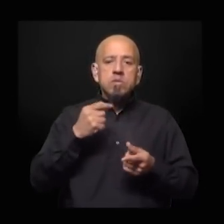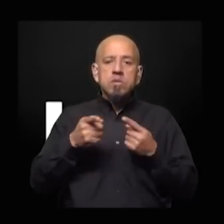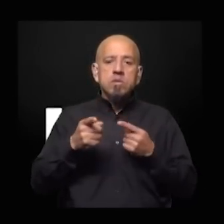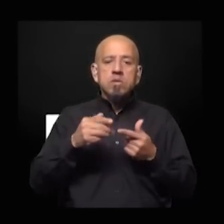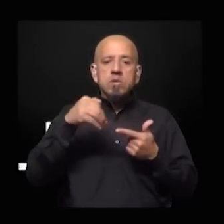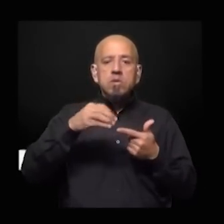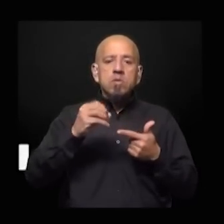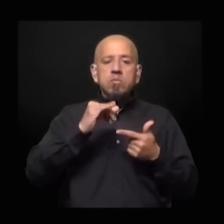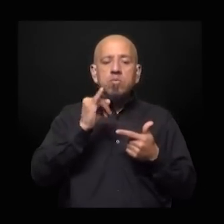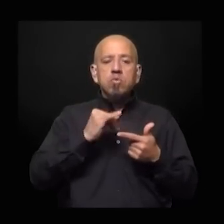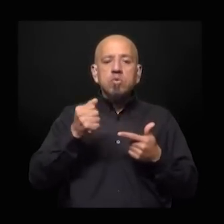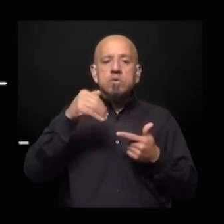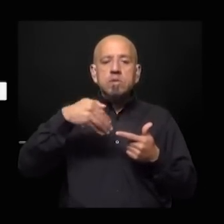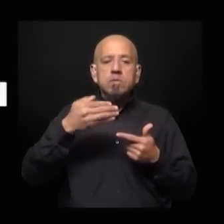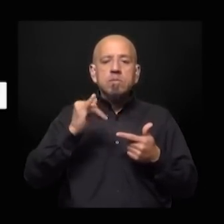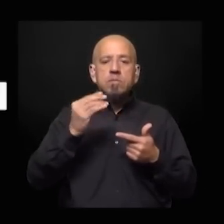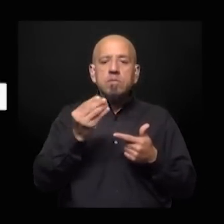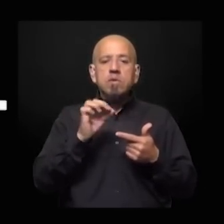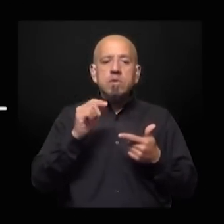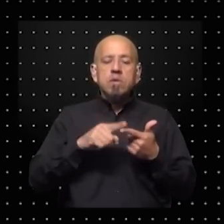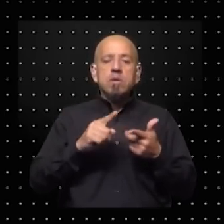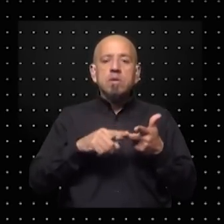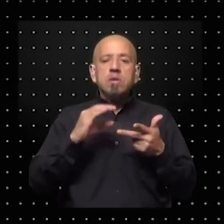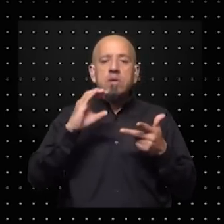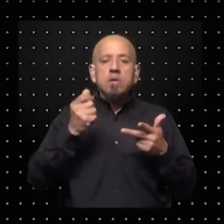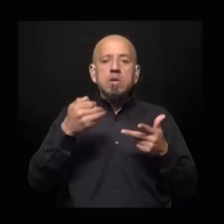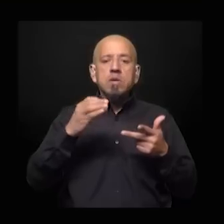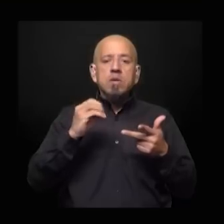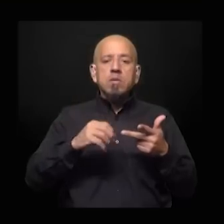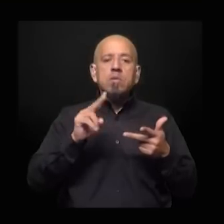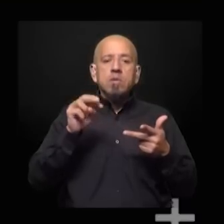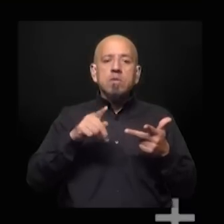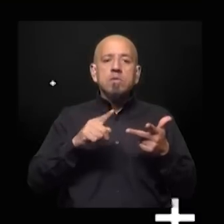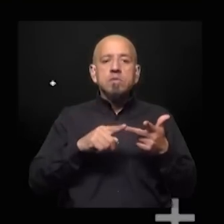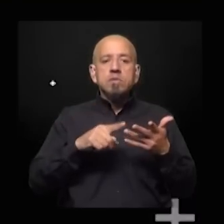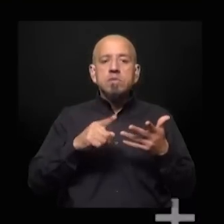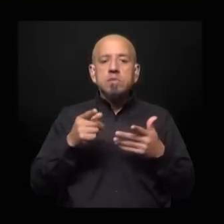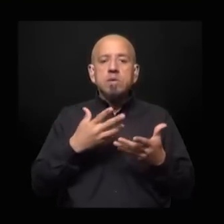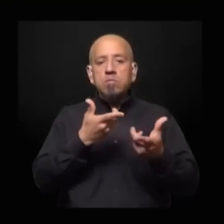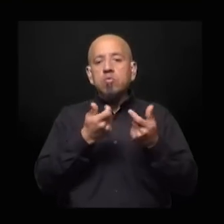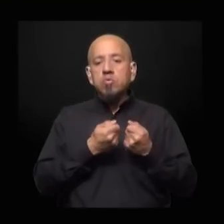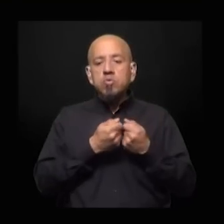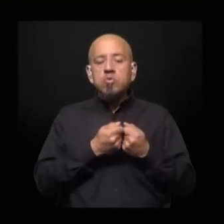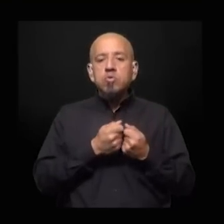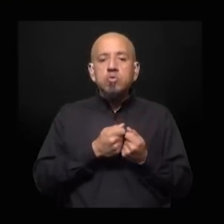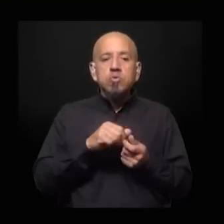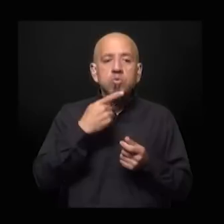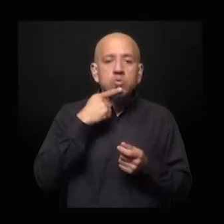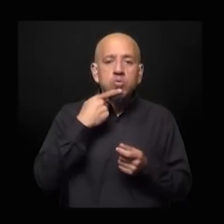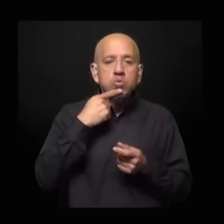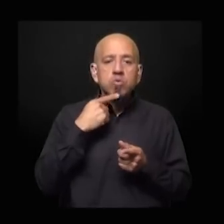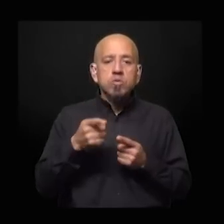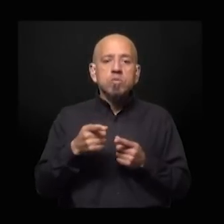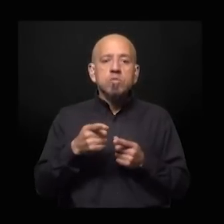en Sao Tomé y Príncipe, en Cabo Verde y muchos de ellos recordaban el apoyo que Rusia les había ofrecido en